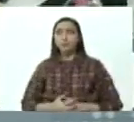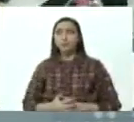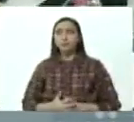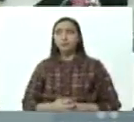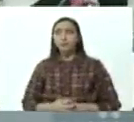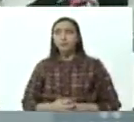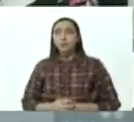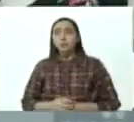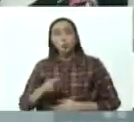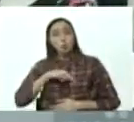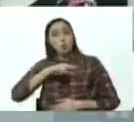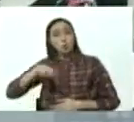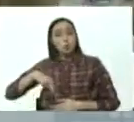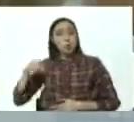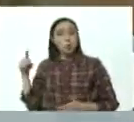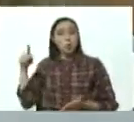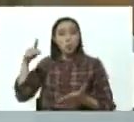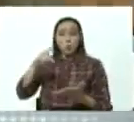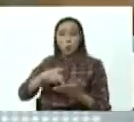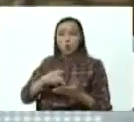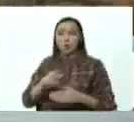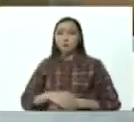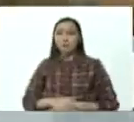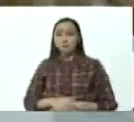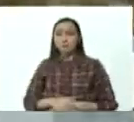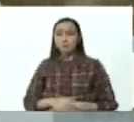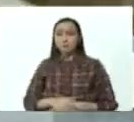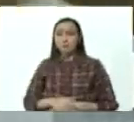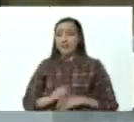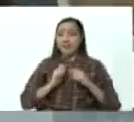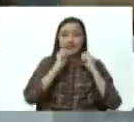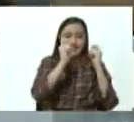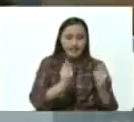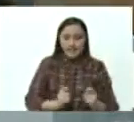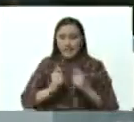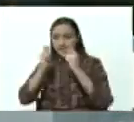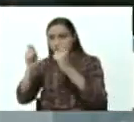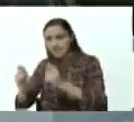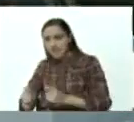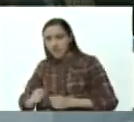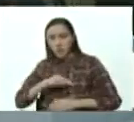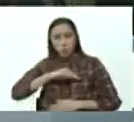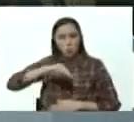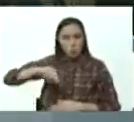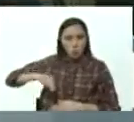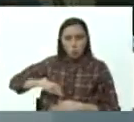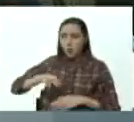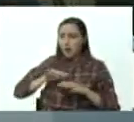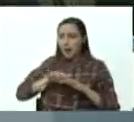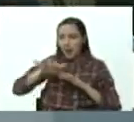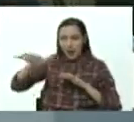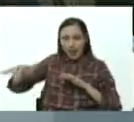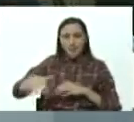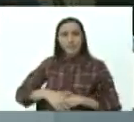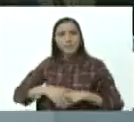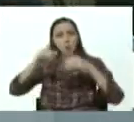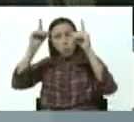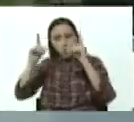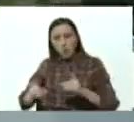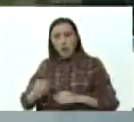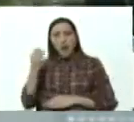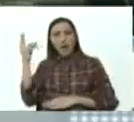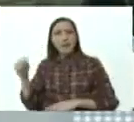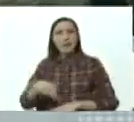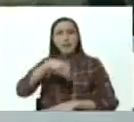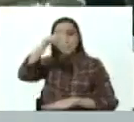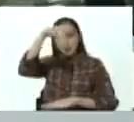Quienes aquí estamos, fuimos designados por unanimidad en una decisión de la Asamblea